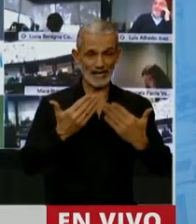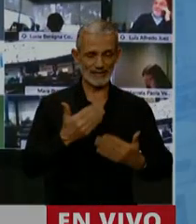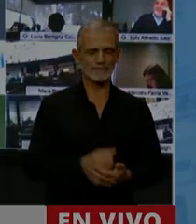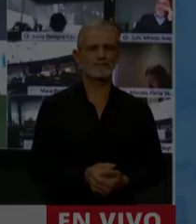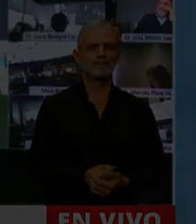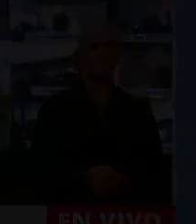diputado. Gracias.